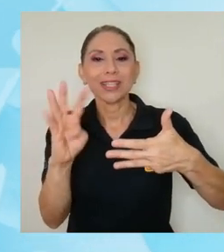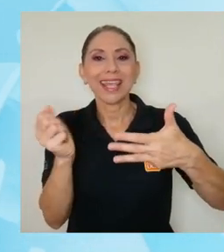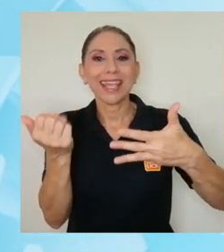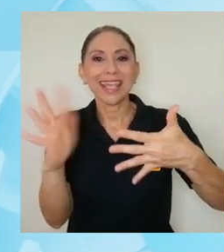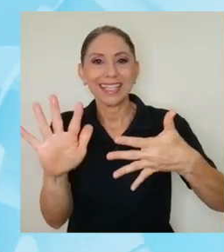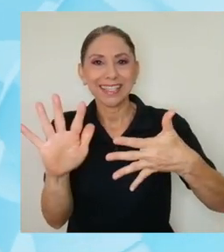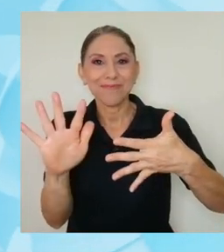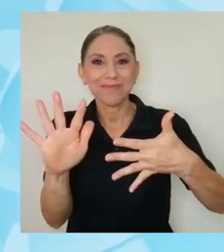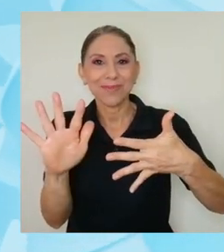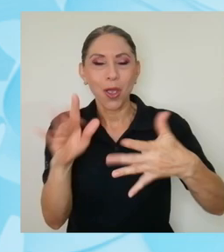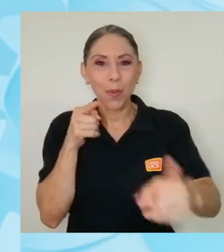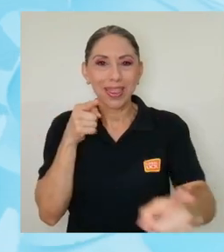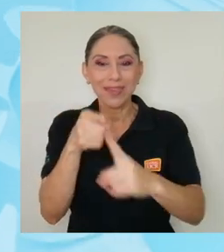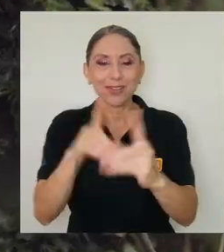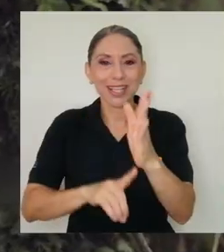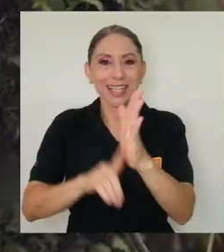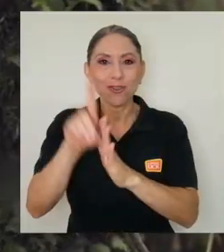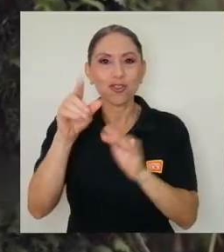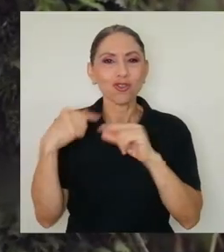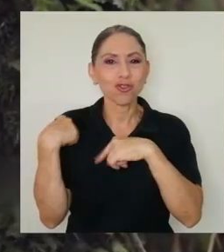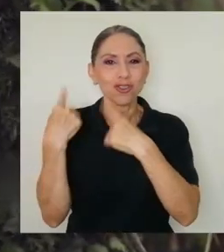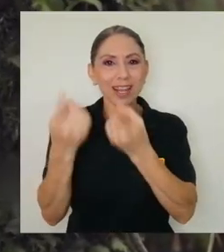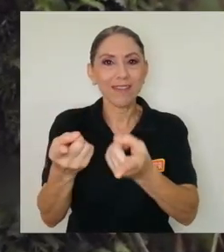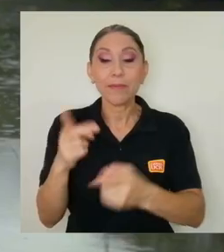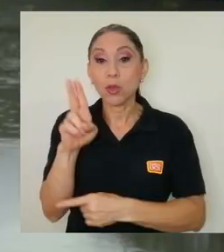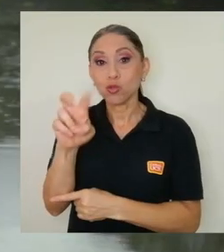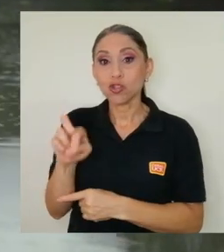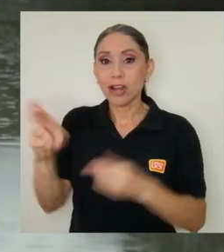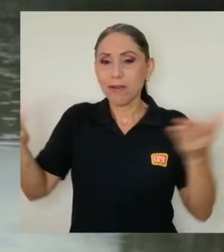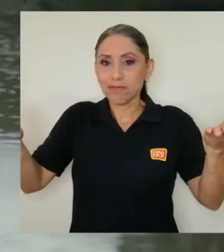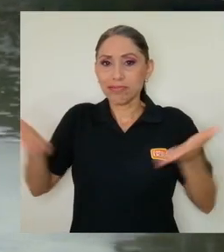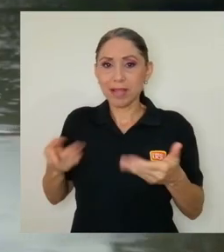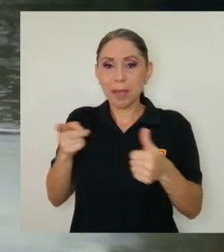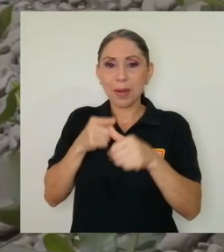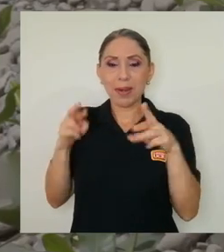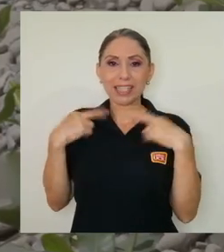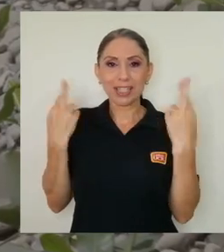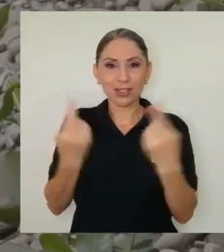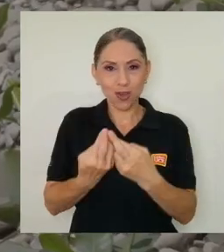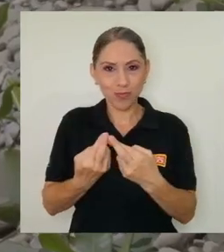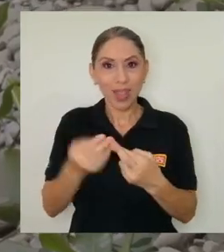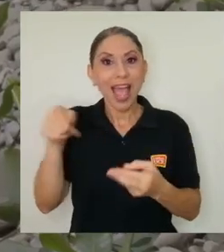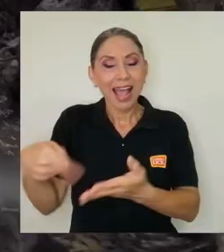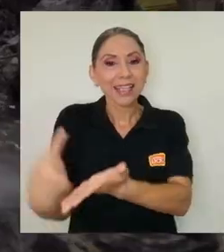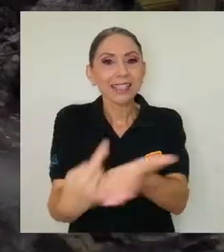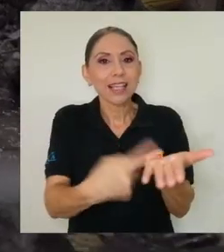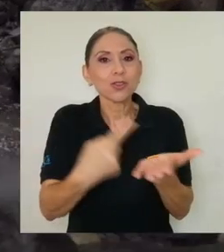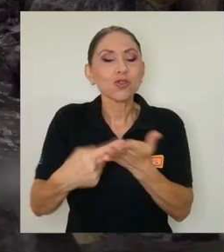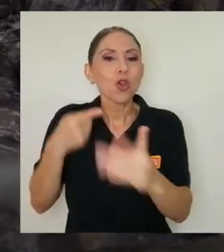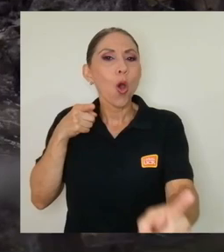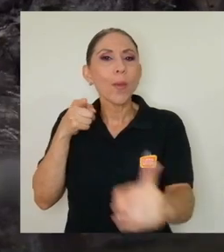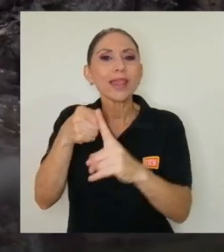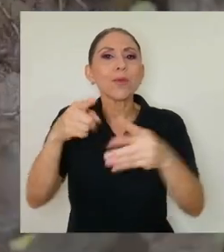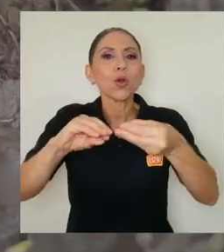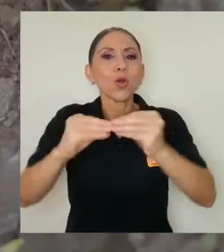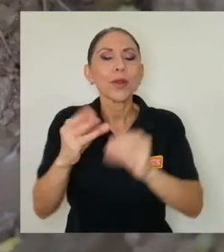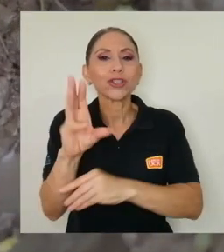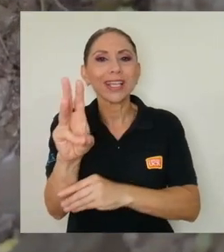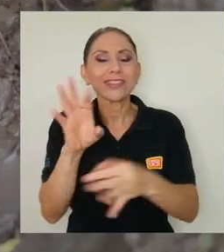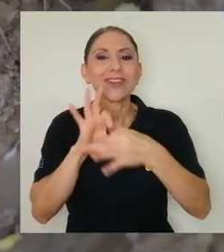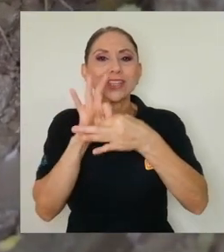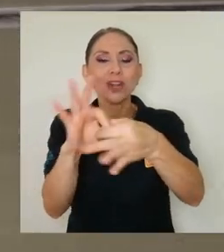15 de Desarrollo Sostenible. La UCR fue anfitriona de la primera sesión en la cual se discutió el Objetivo número 6